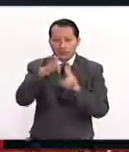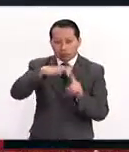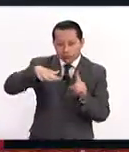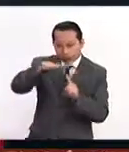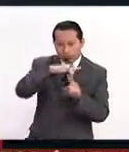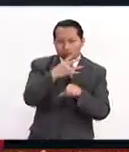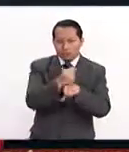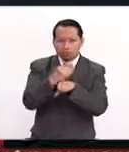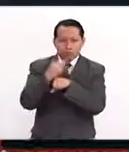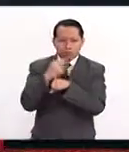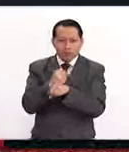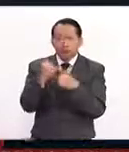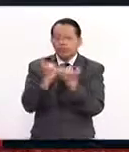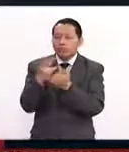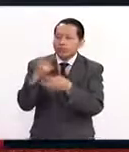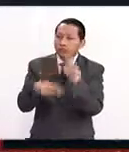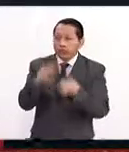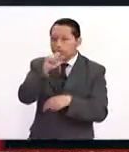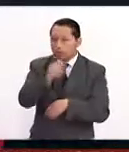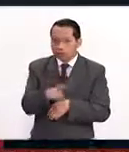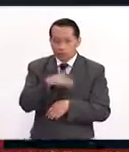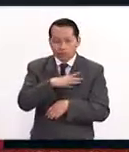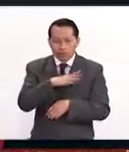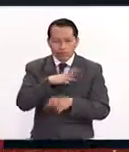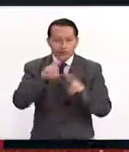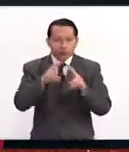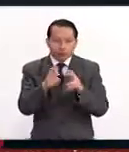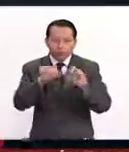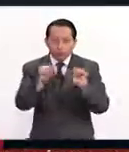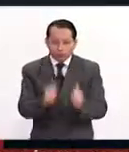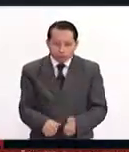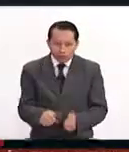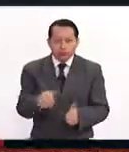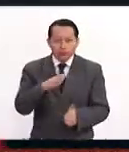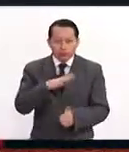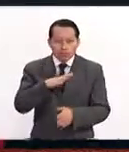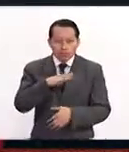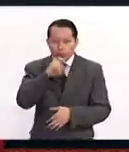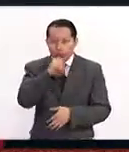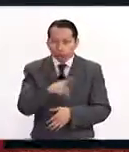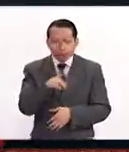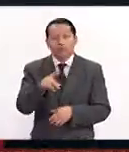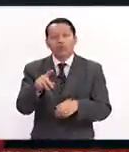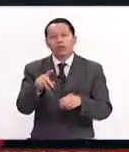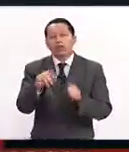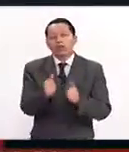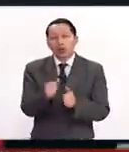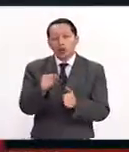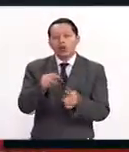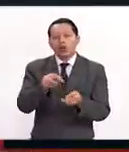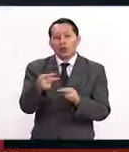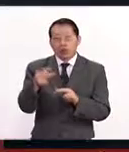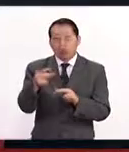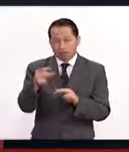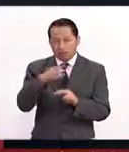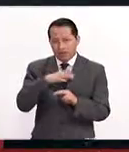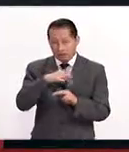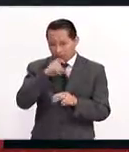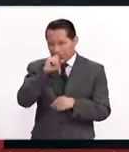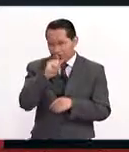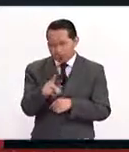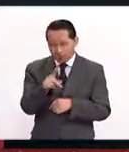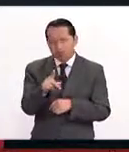y reforestación. Viene también en el aspecto artístico un actor de doblaje, que es Izzy Ducewski,